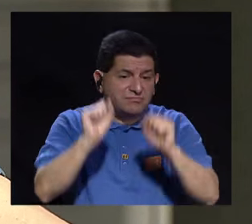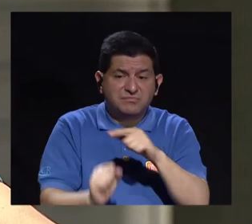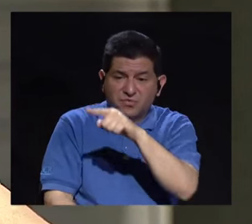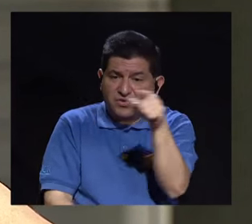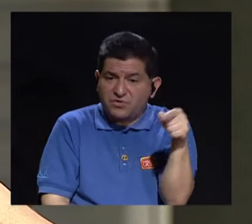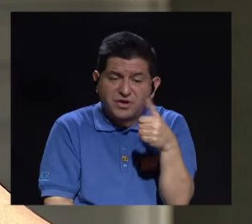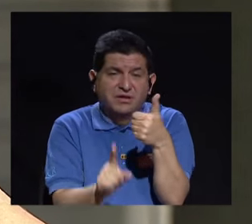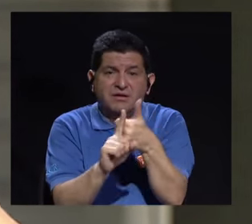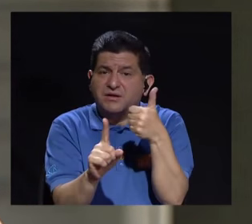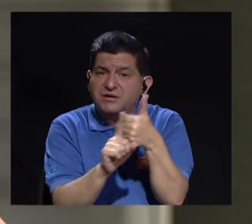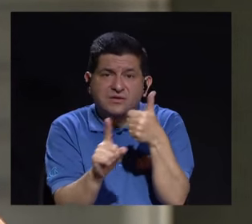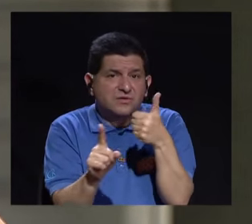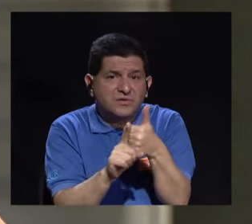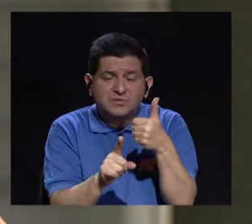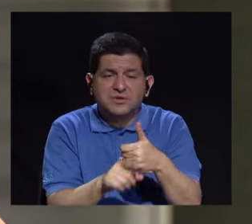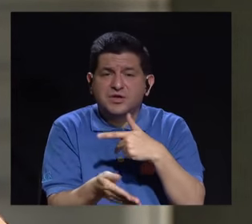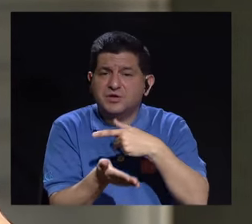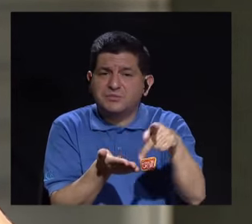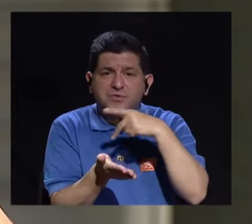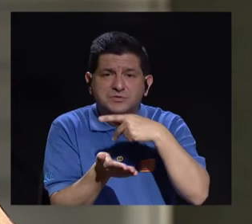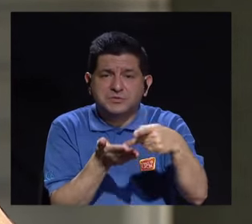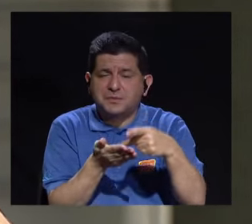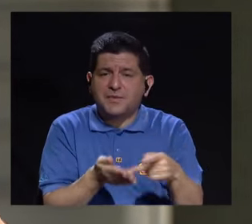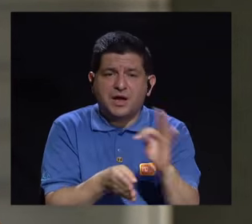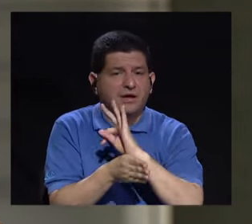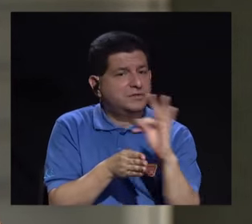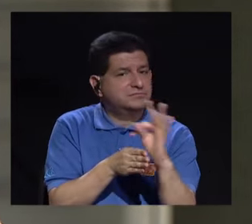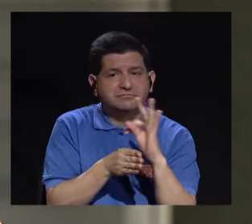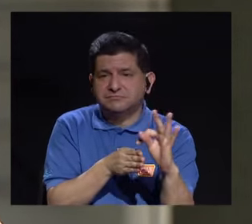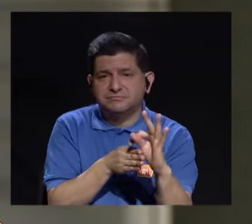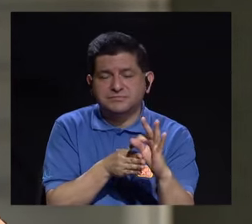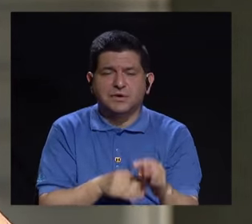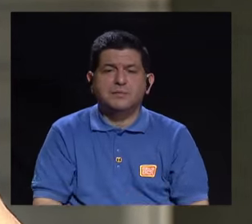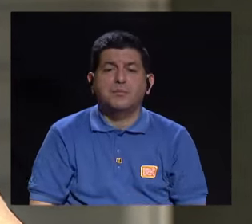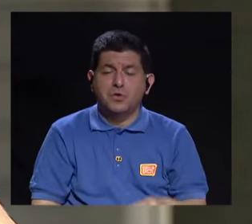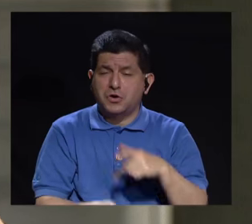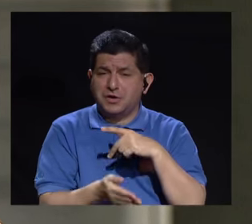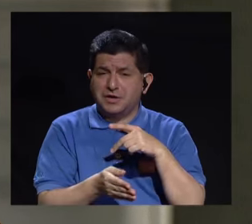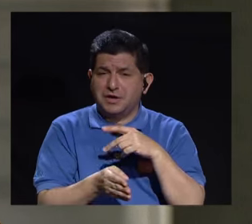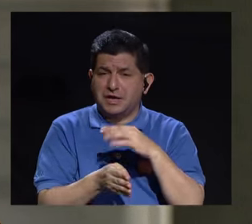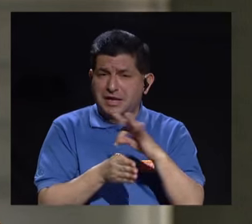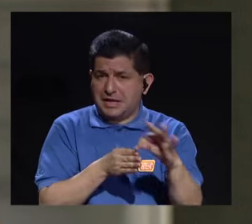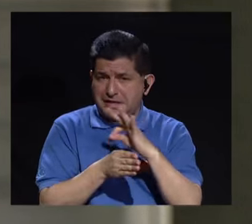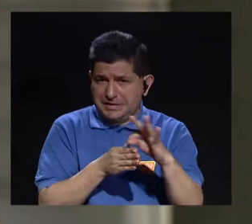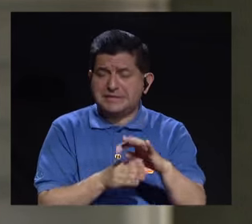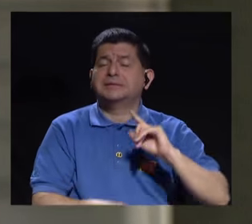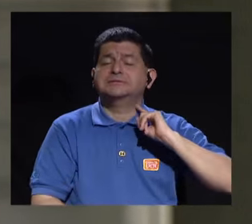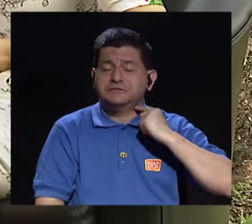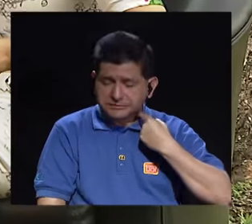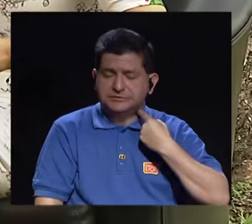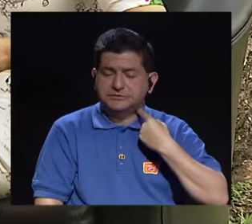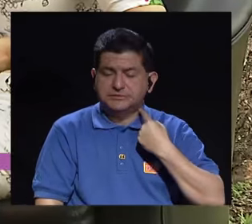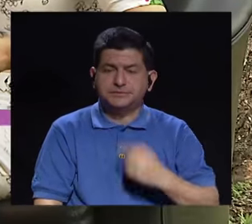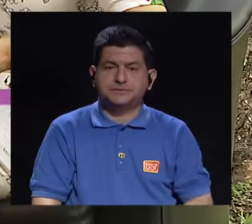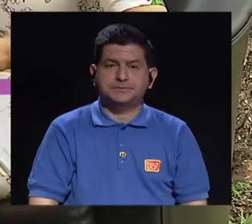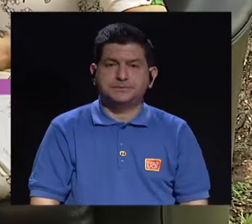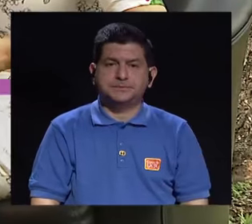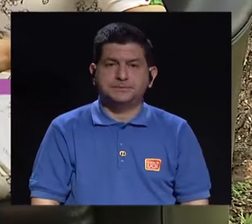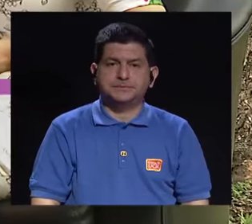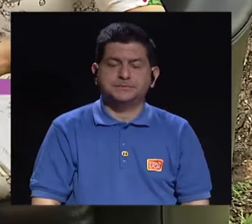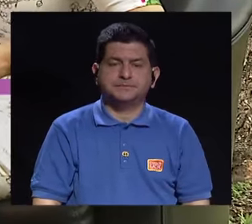para poder pagar un tratamiento porque son tratamientos realmente costosos. Sí, claro.